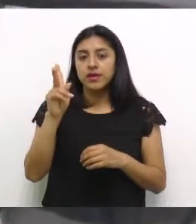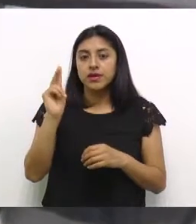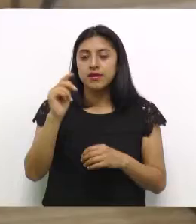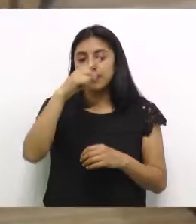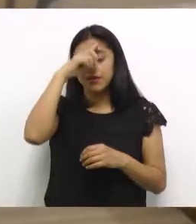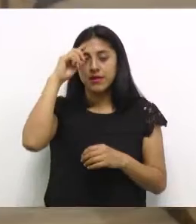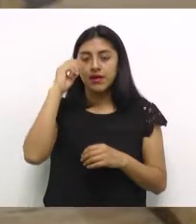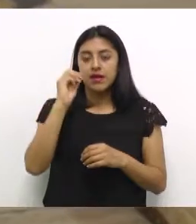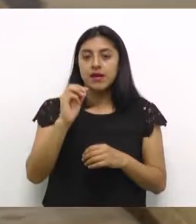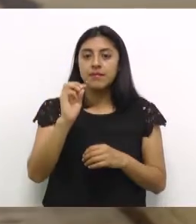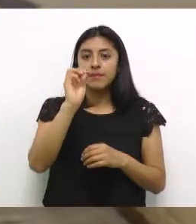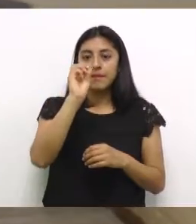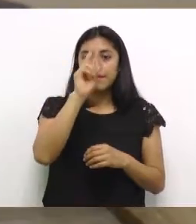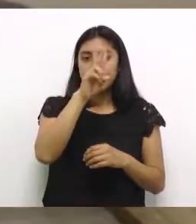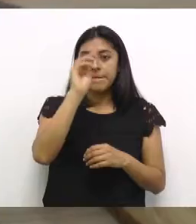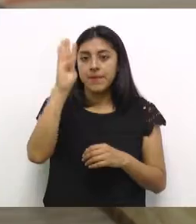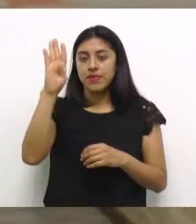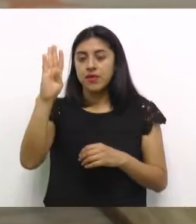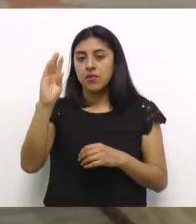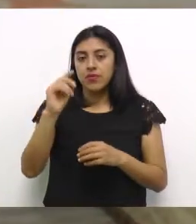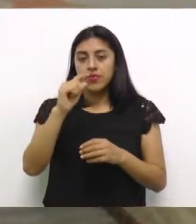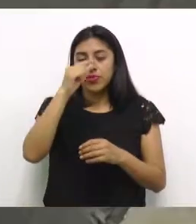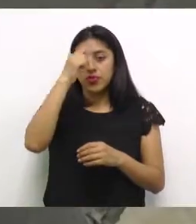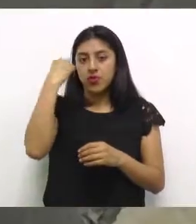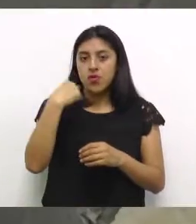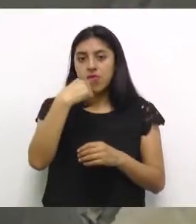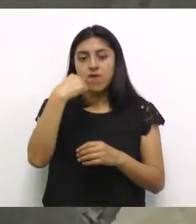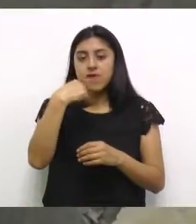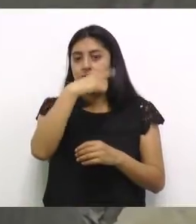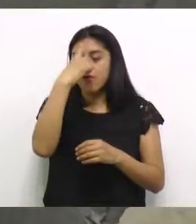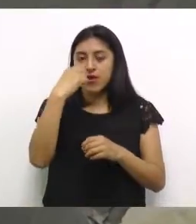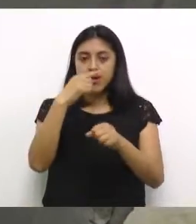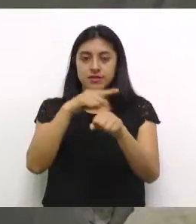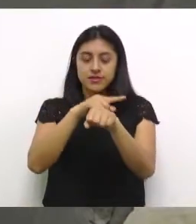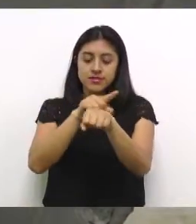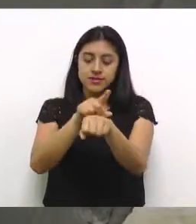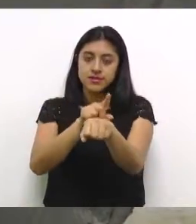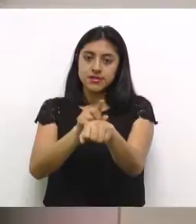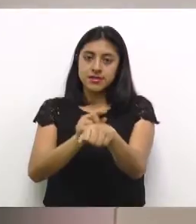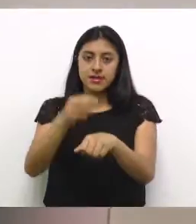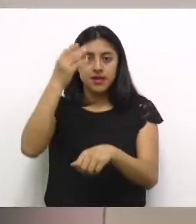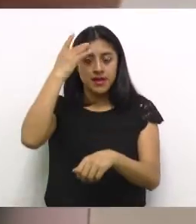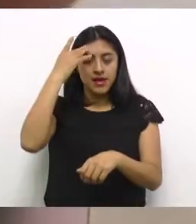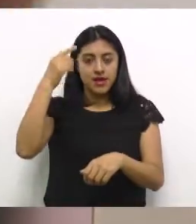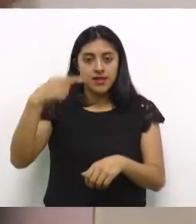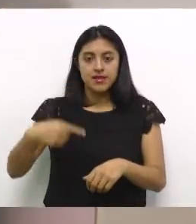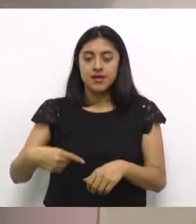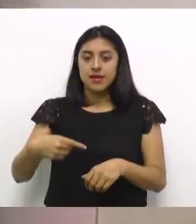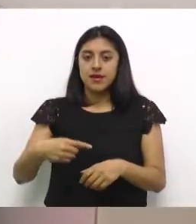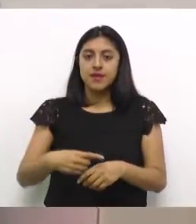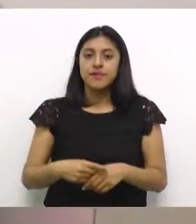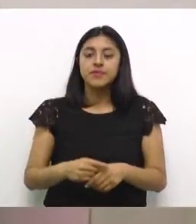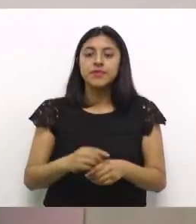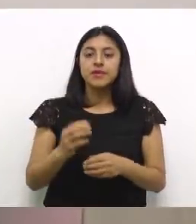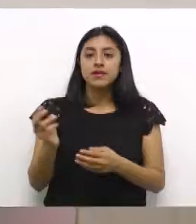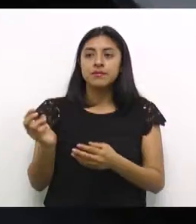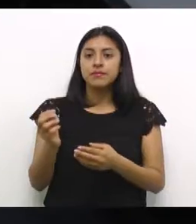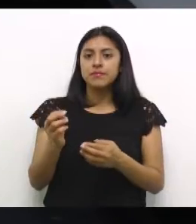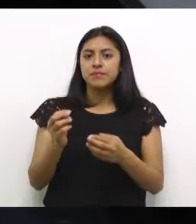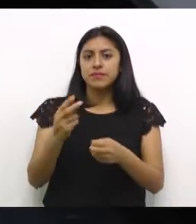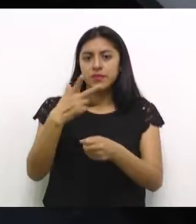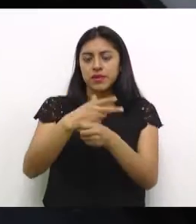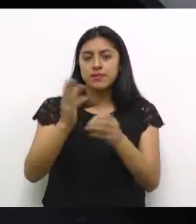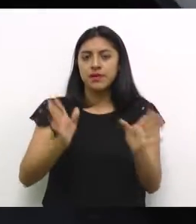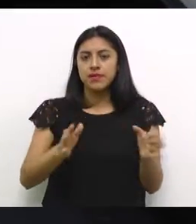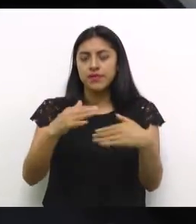y que además se trabajará las 24 horas del día para una producción aproximadamente de 18.000 documentos de identificación diarios